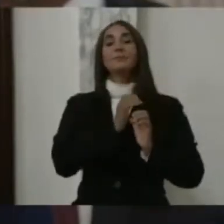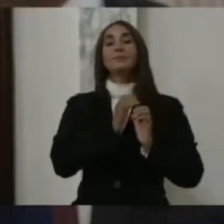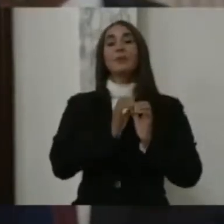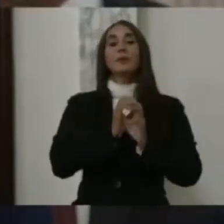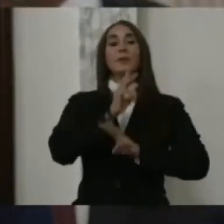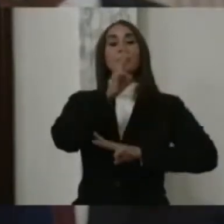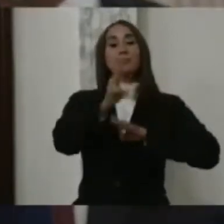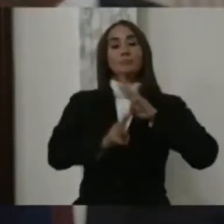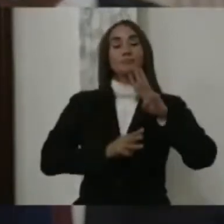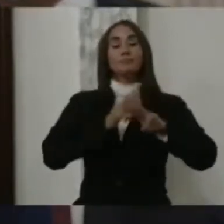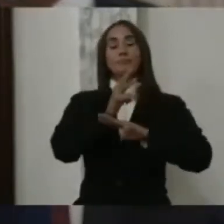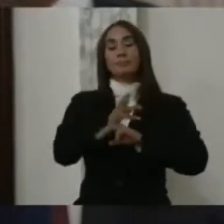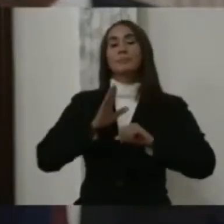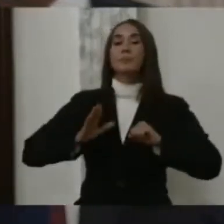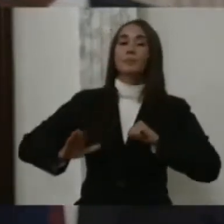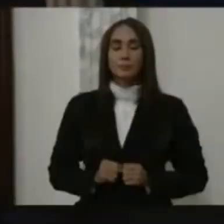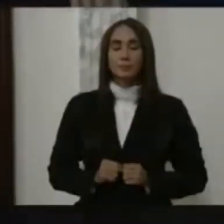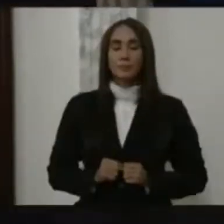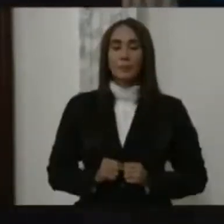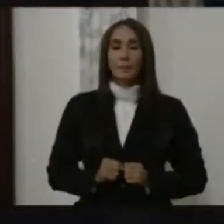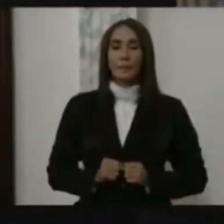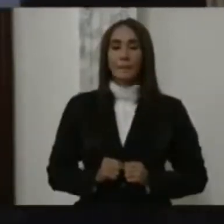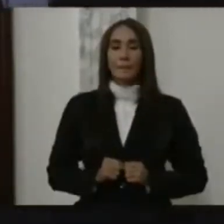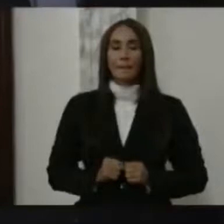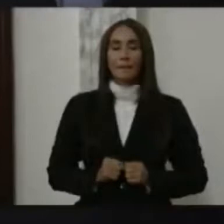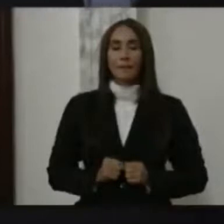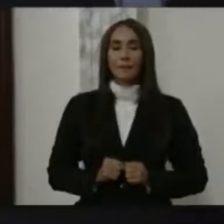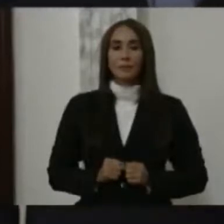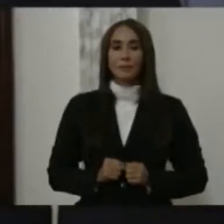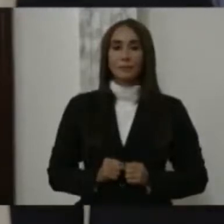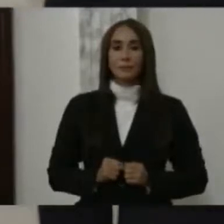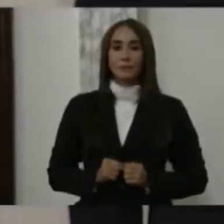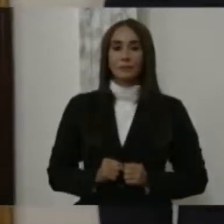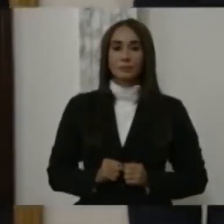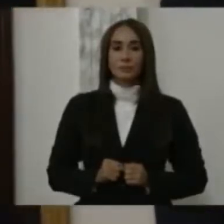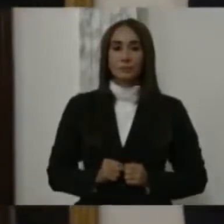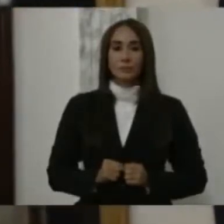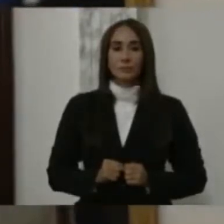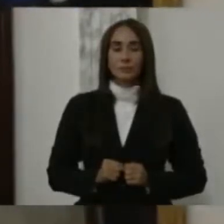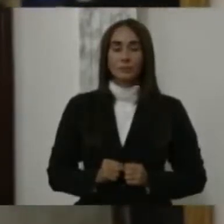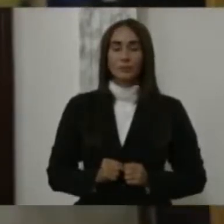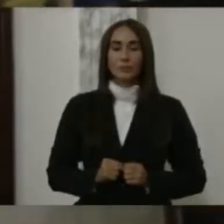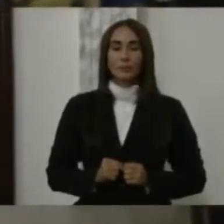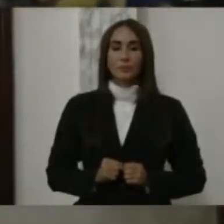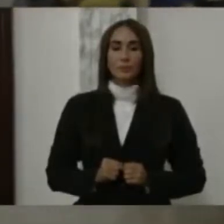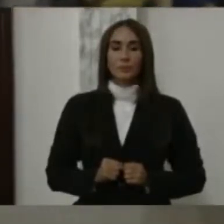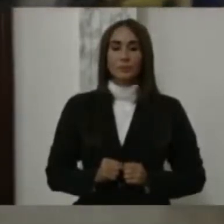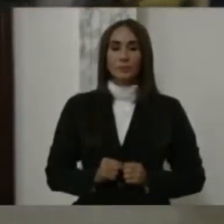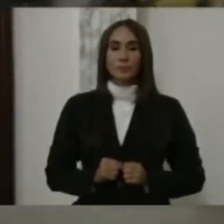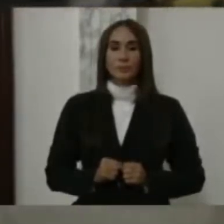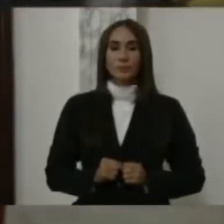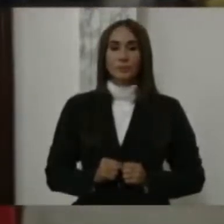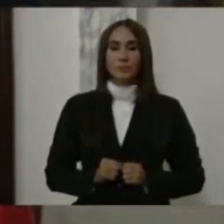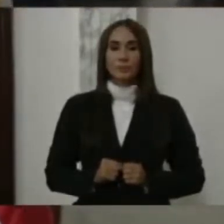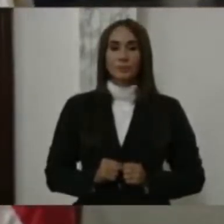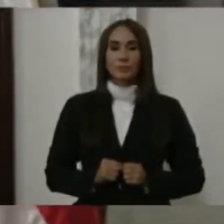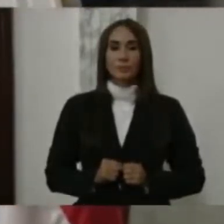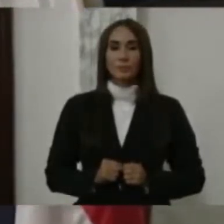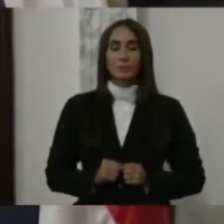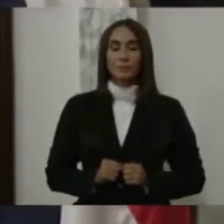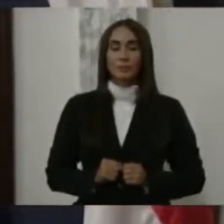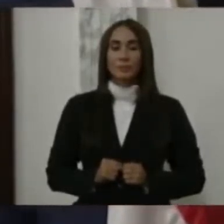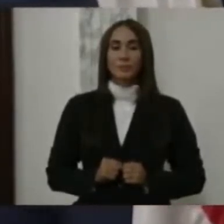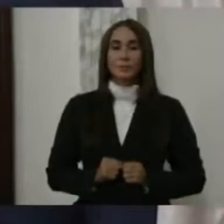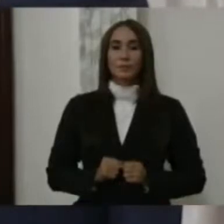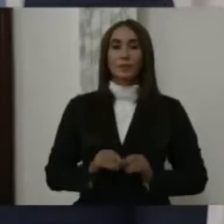principio de apoderamiento de hasta un 15% de la producción de hidrocarburos extraídos. Igualmente tiene